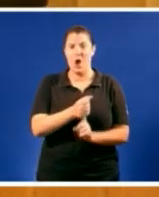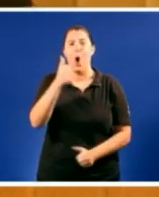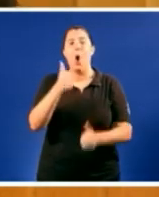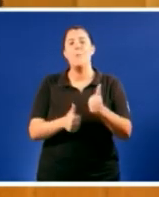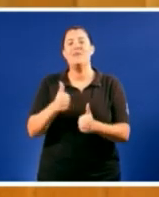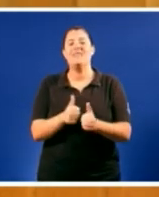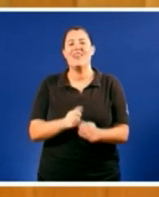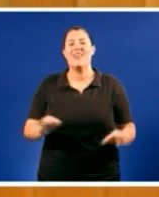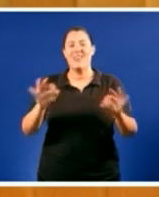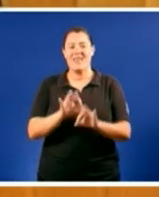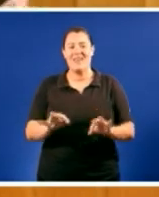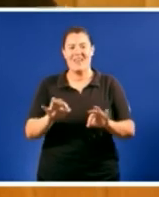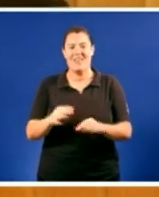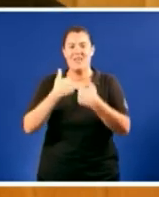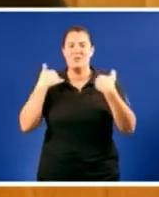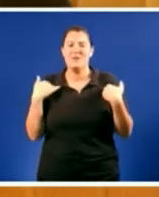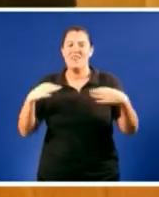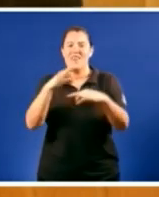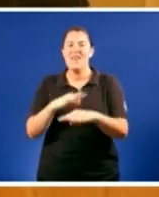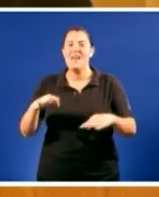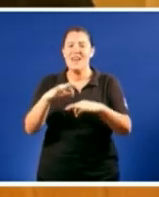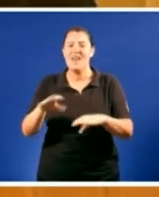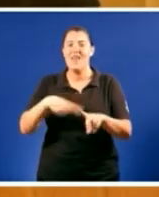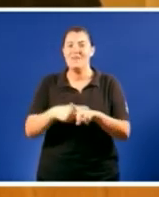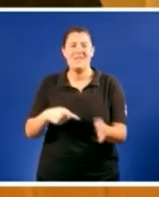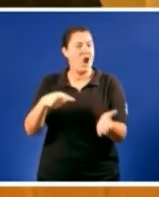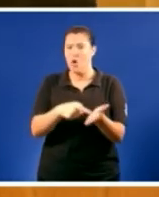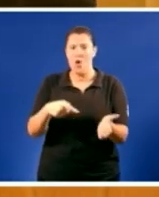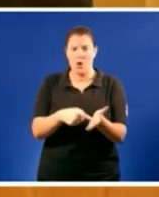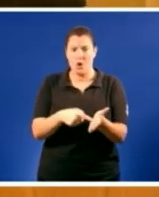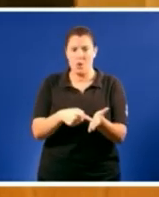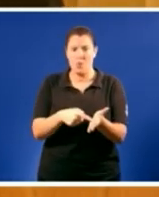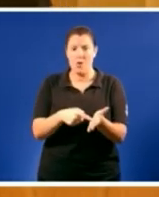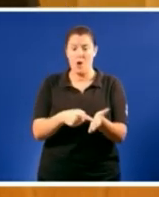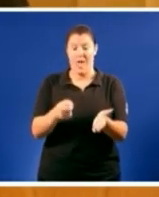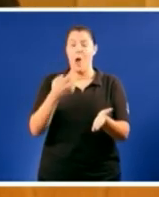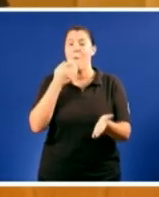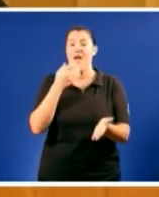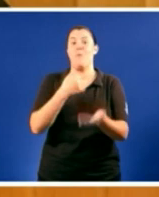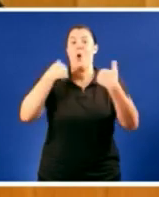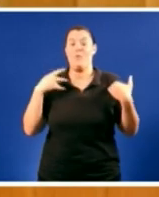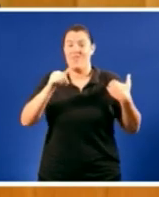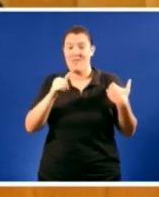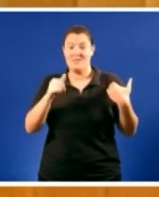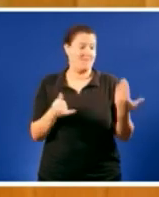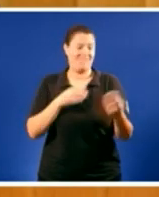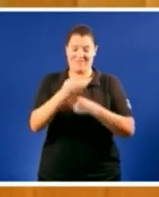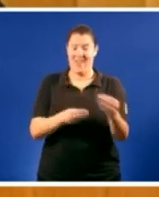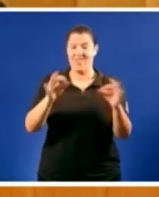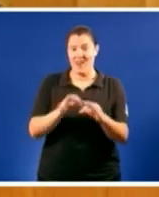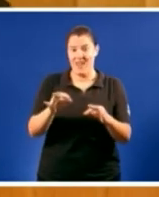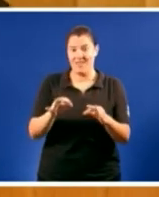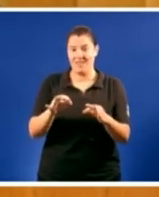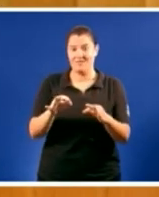nin as e reclamou nin exerceu as que tiña pasou a súa presidencia decindo